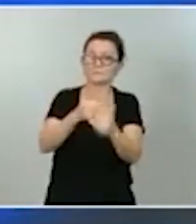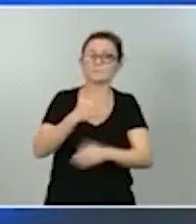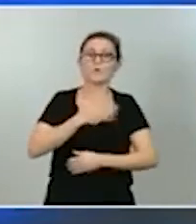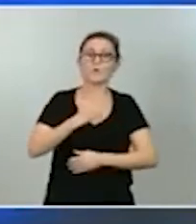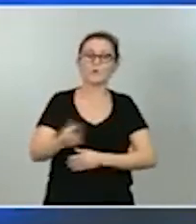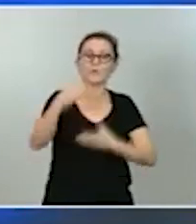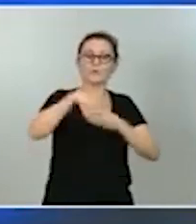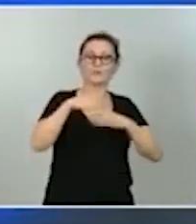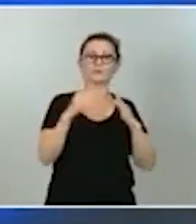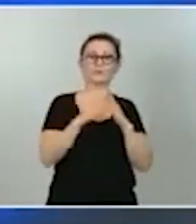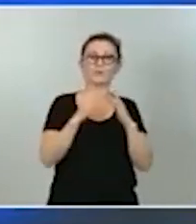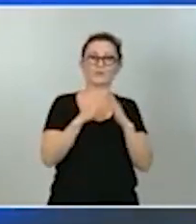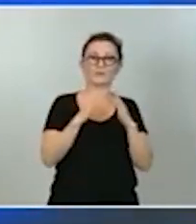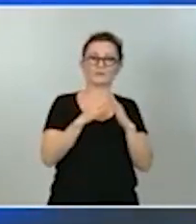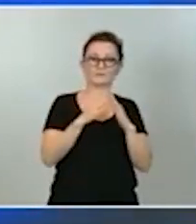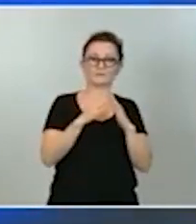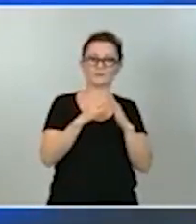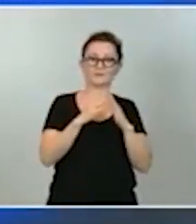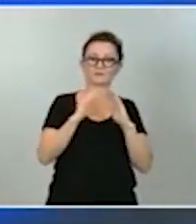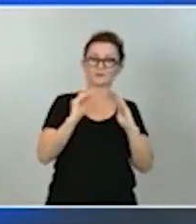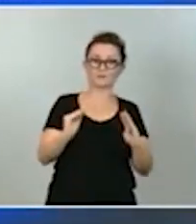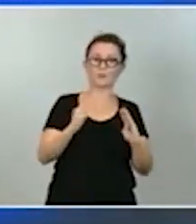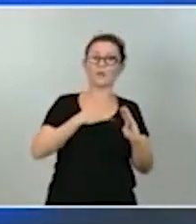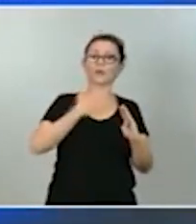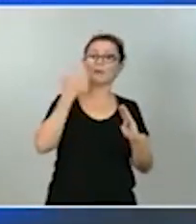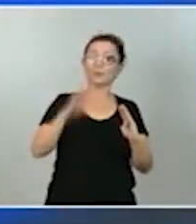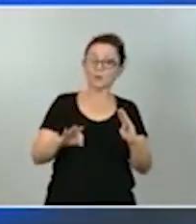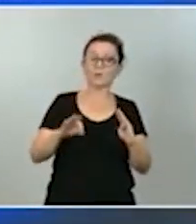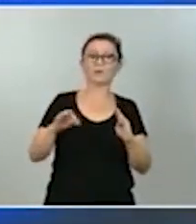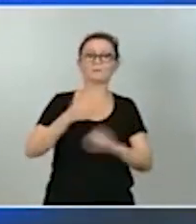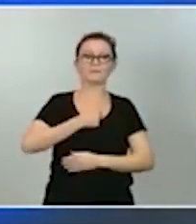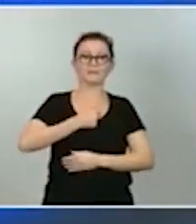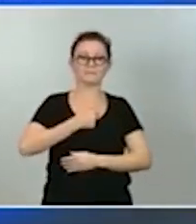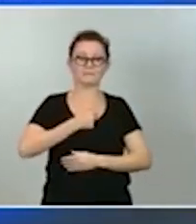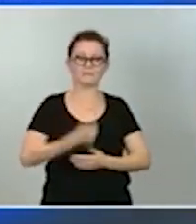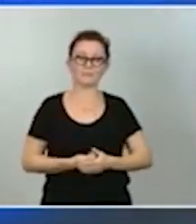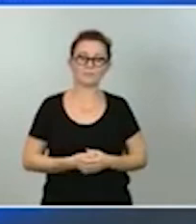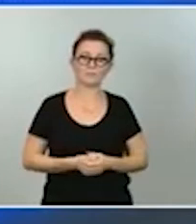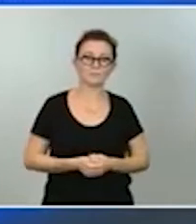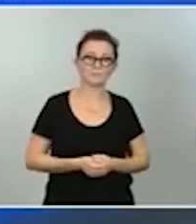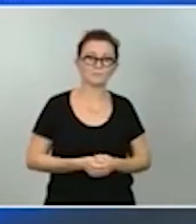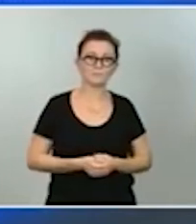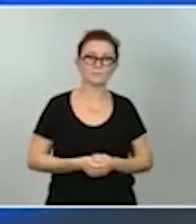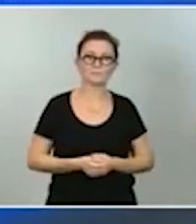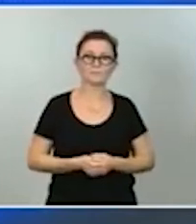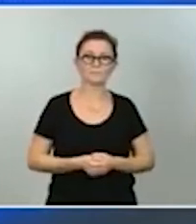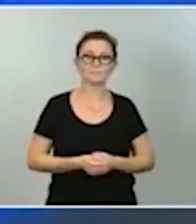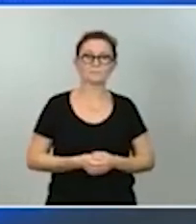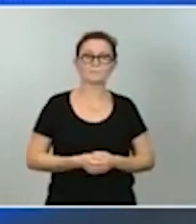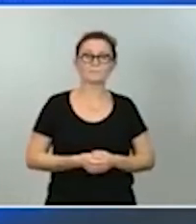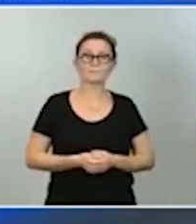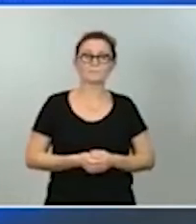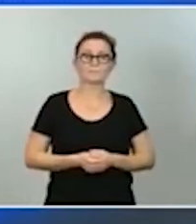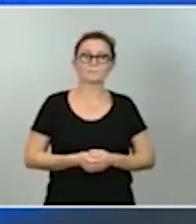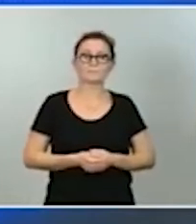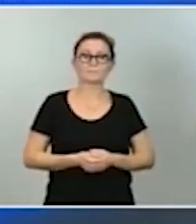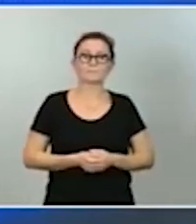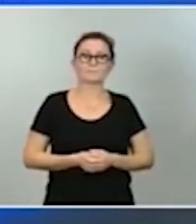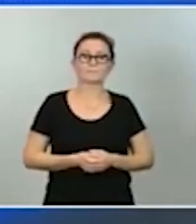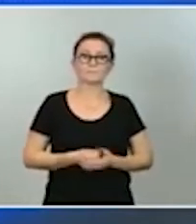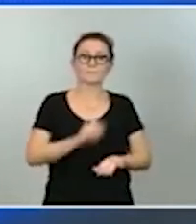y accedan a los servicios de teleasistencia estas grandes transformaciones